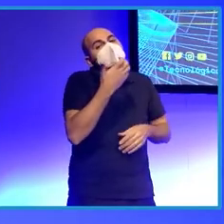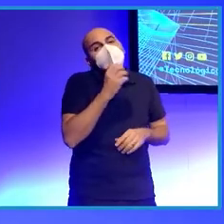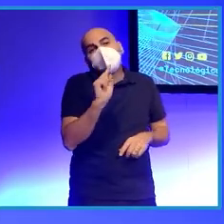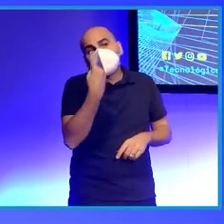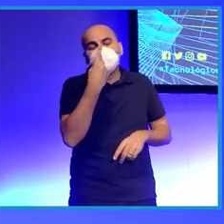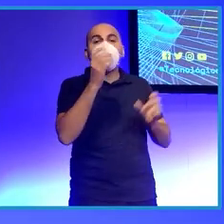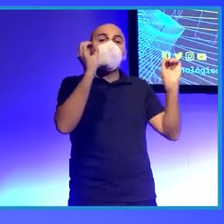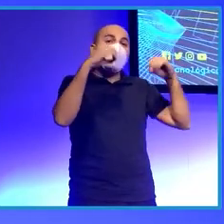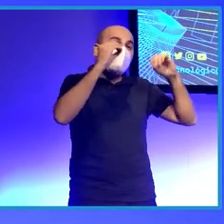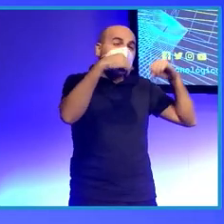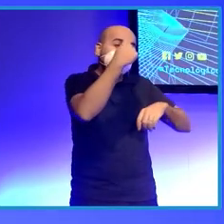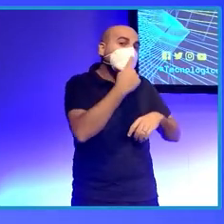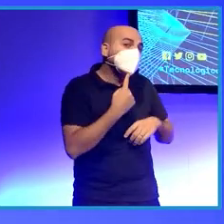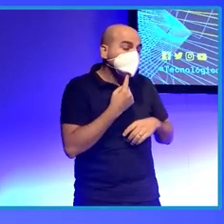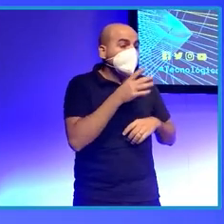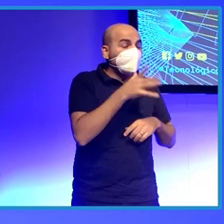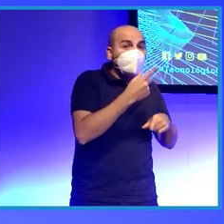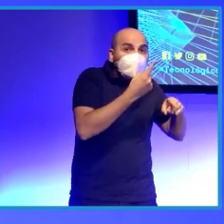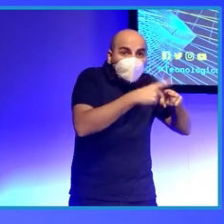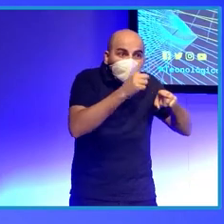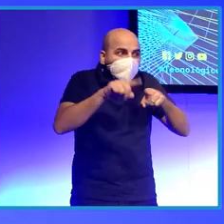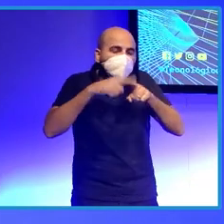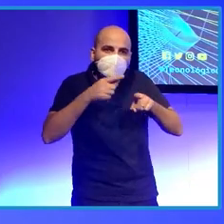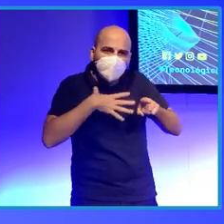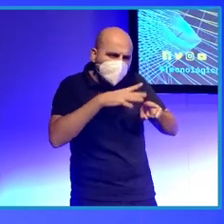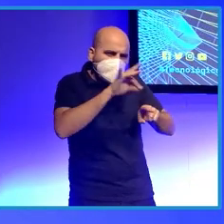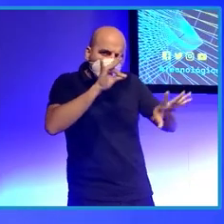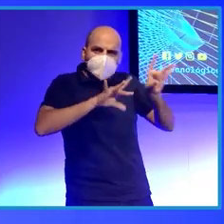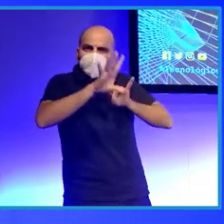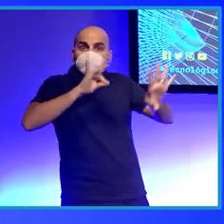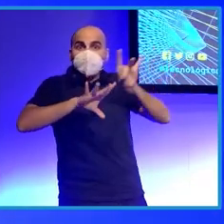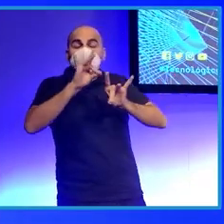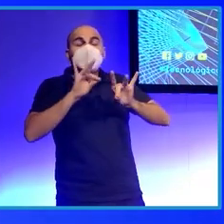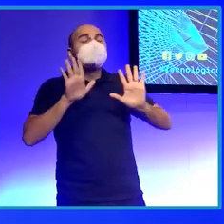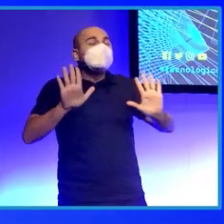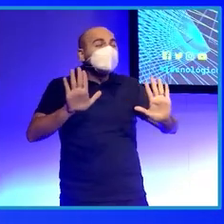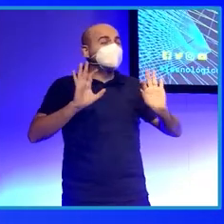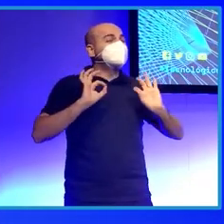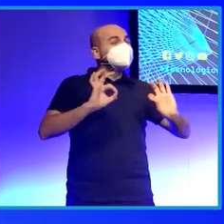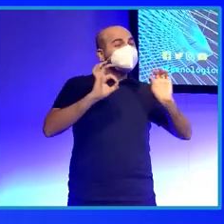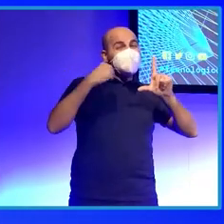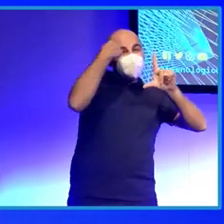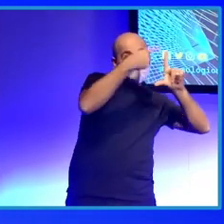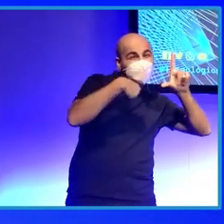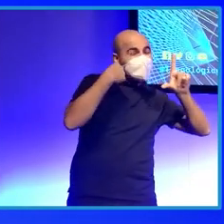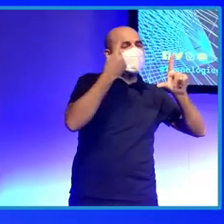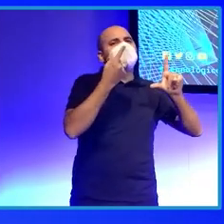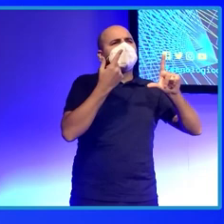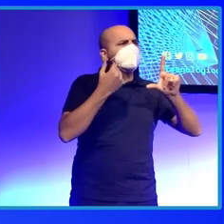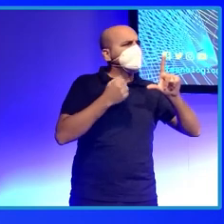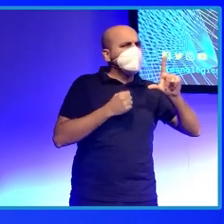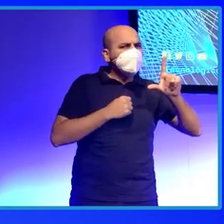identificación de objetos, que eso se llama hacer una búsqueda inversa, pero con el tema reconocimiento facial, la mayoría que son potentes son de pago.